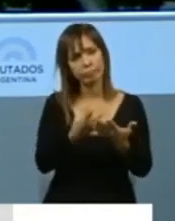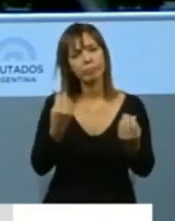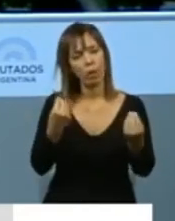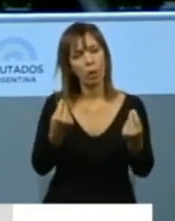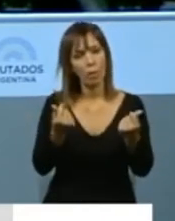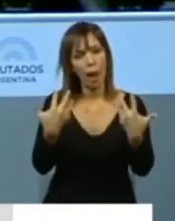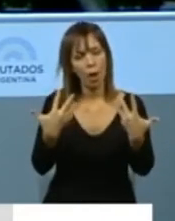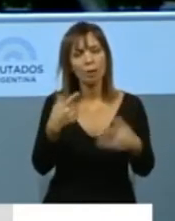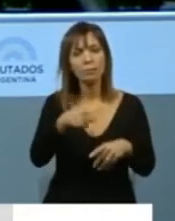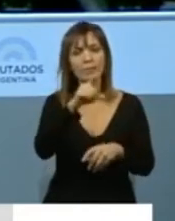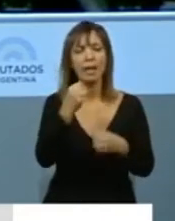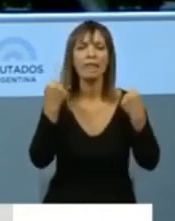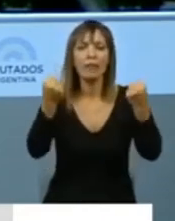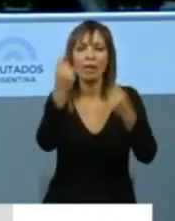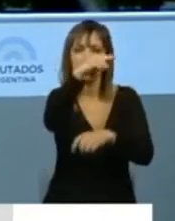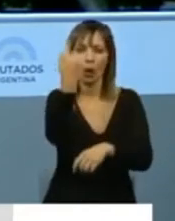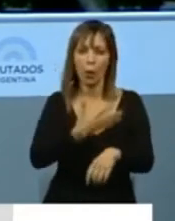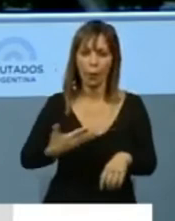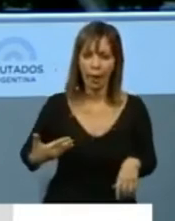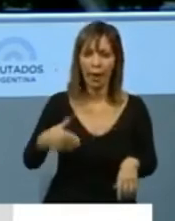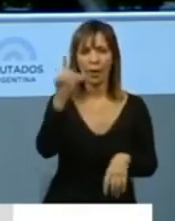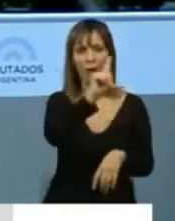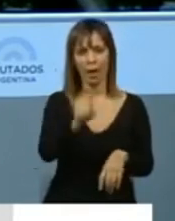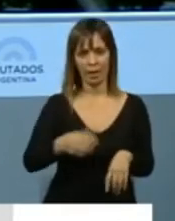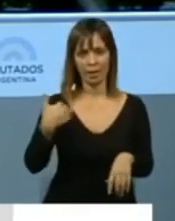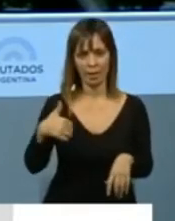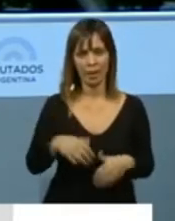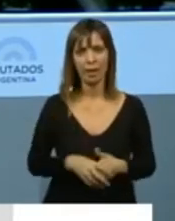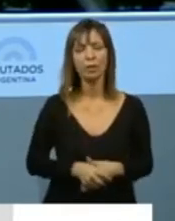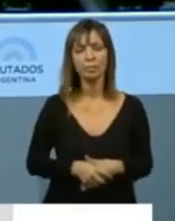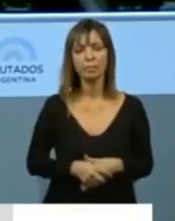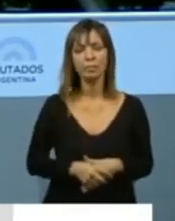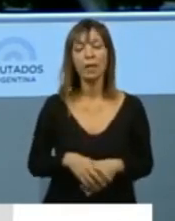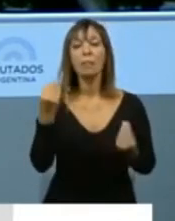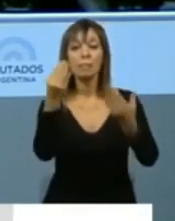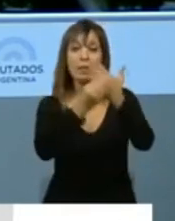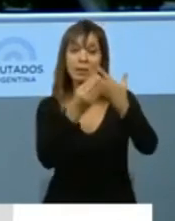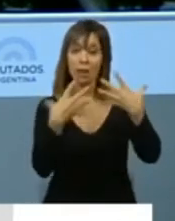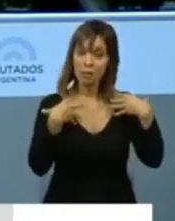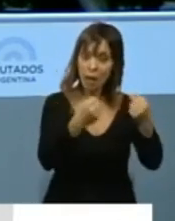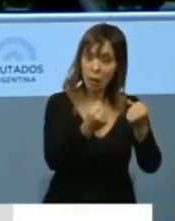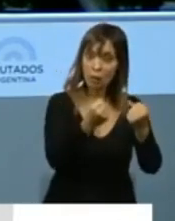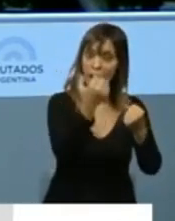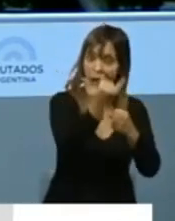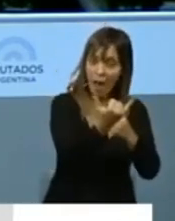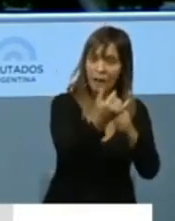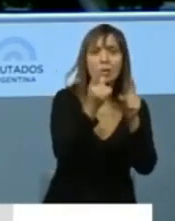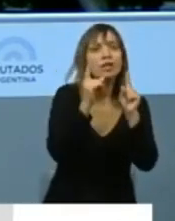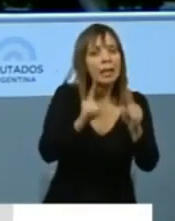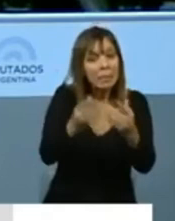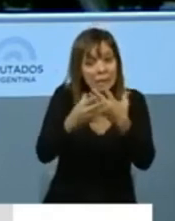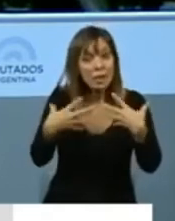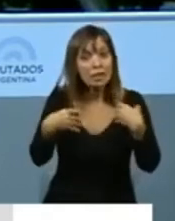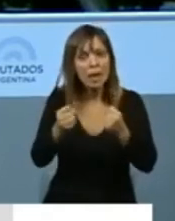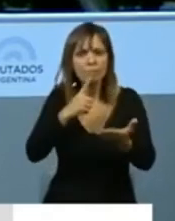haciendo nuestro Gobierno Nacional. No solamente porque tenemos ahora un Ministerio de Salud, sino que tenemos un Ministerio de Salud con